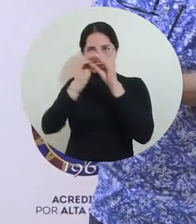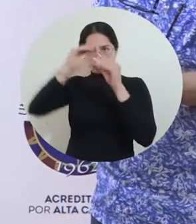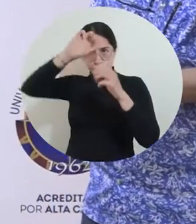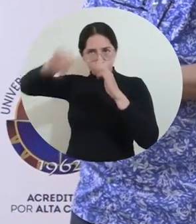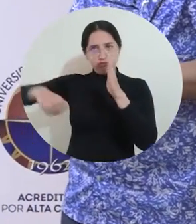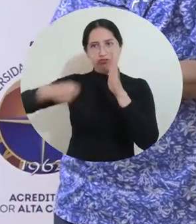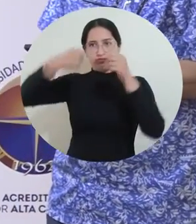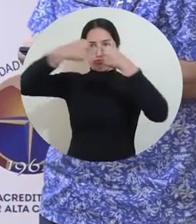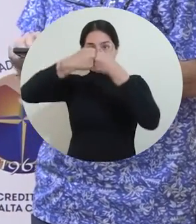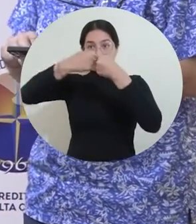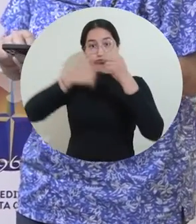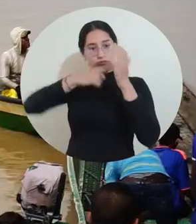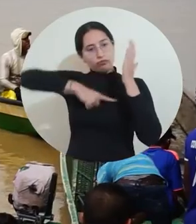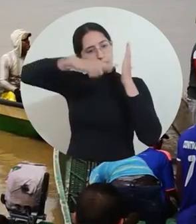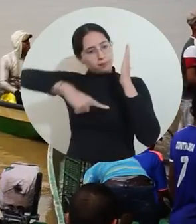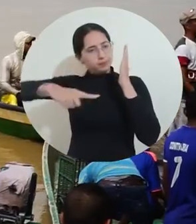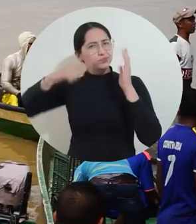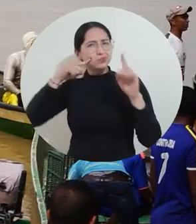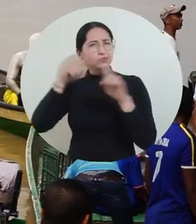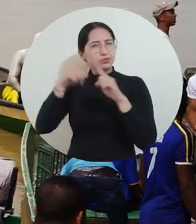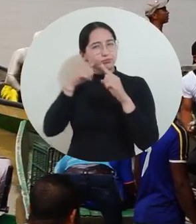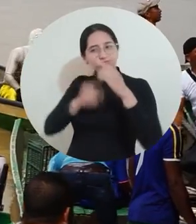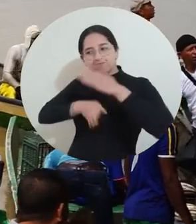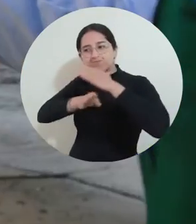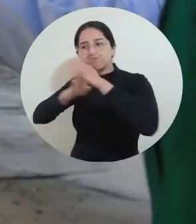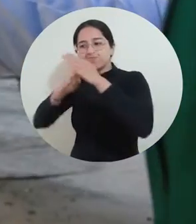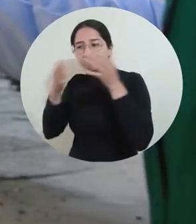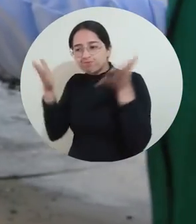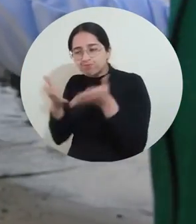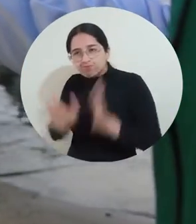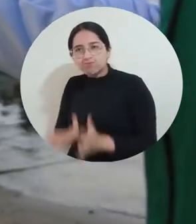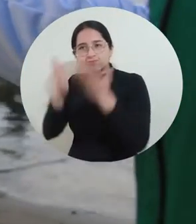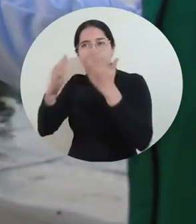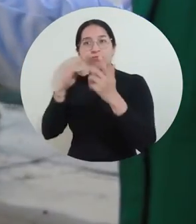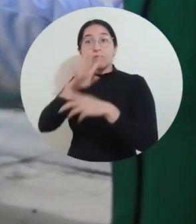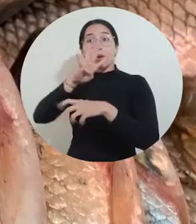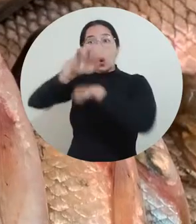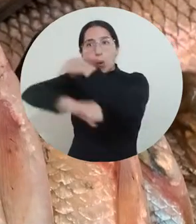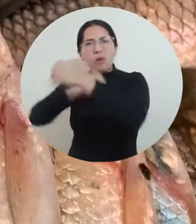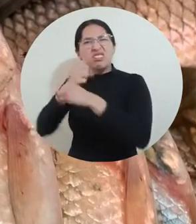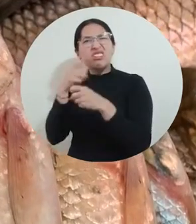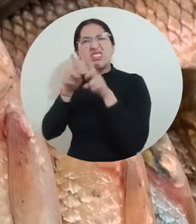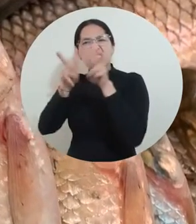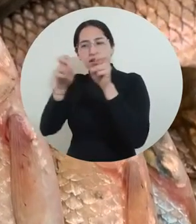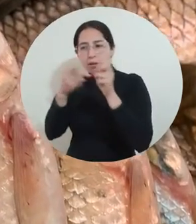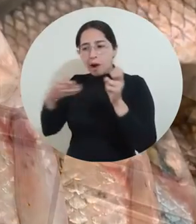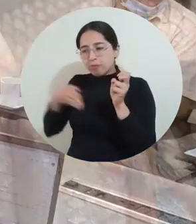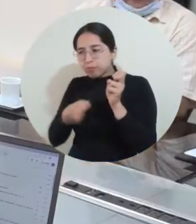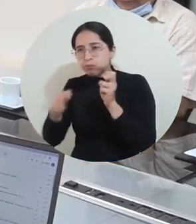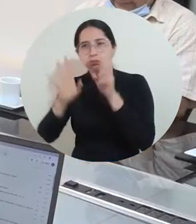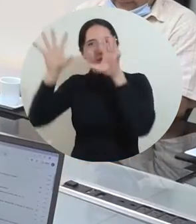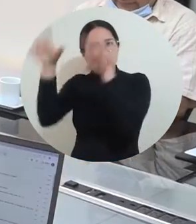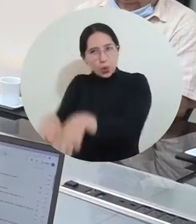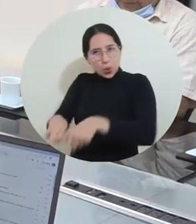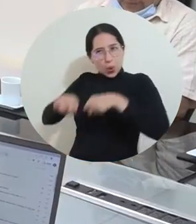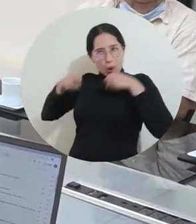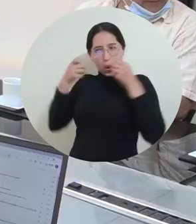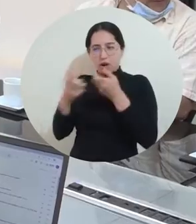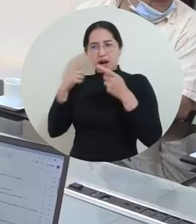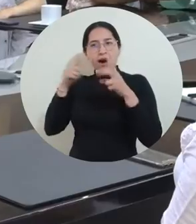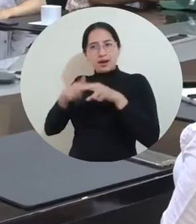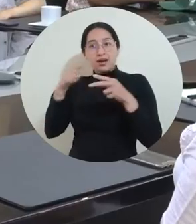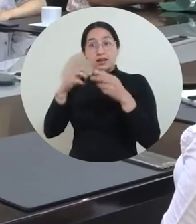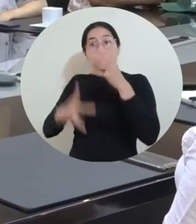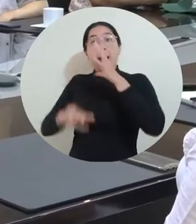la intención de seguir trabajando en el Ordenamiento Pesquero de Colombia durante los siguientes cuatro años, y se comprometieron en aunar esfuerzos para